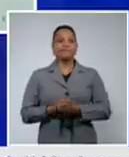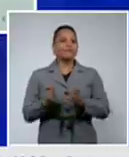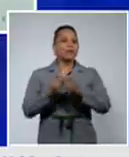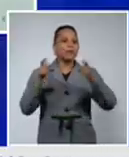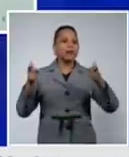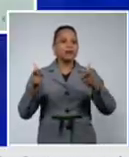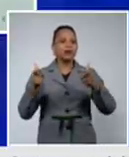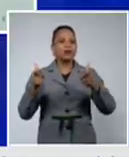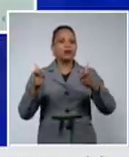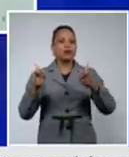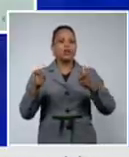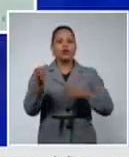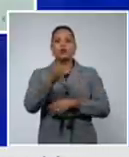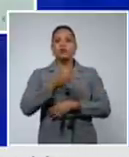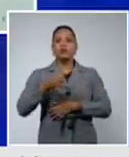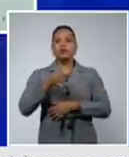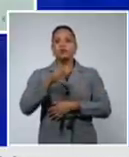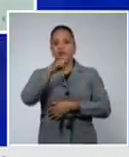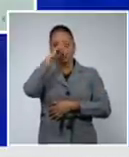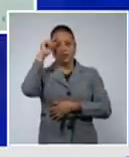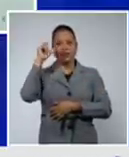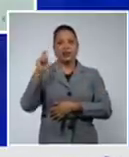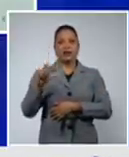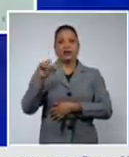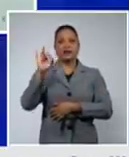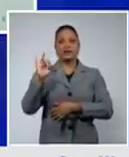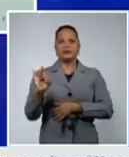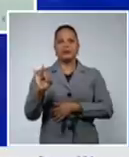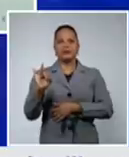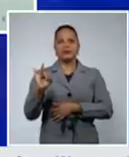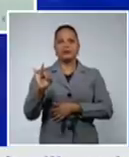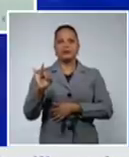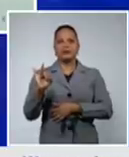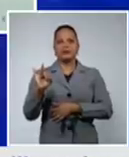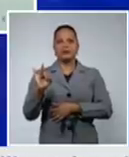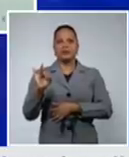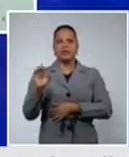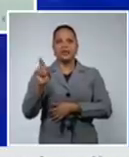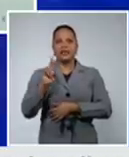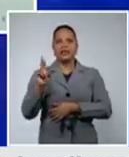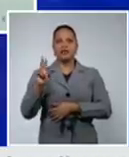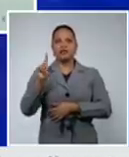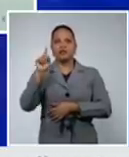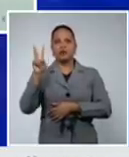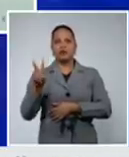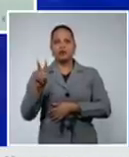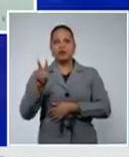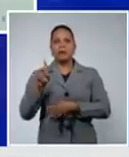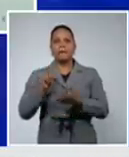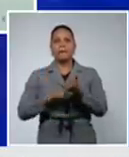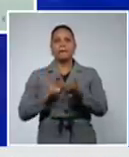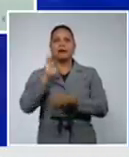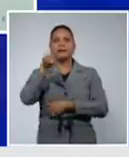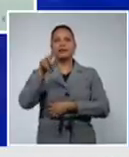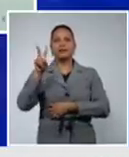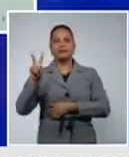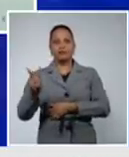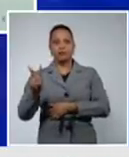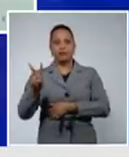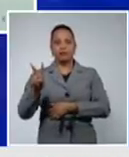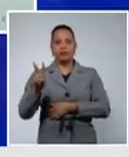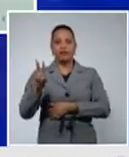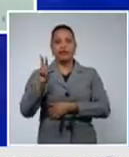en el municipio de Santa Clara 7 Ranchuelo y Placetas con 2 cada 1 y